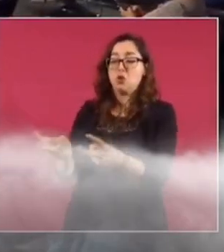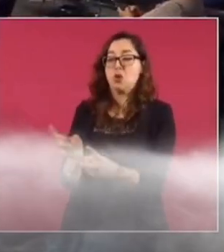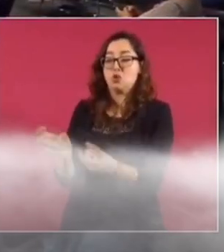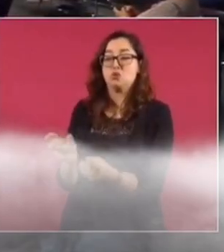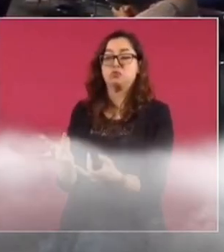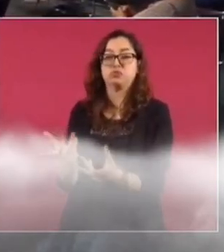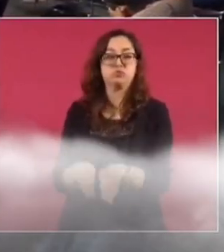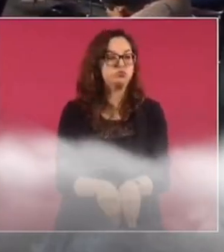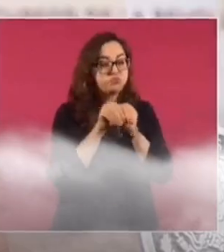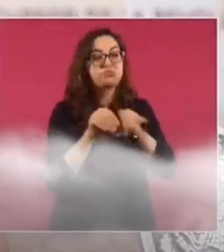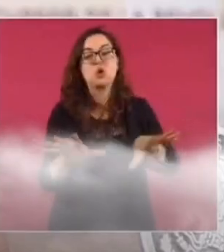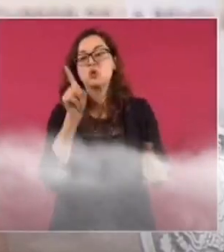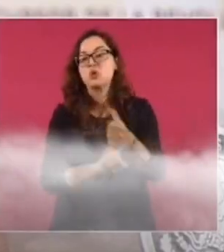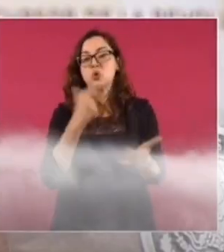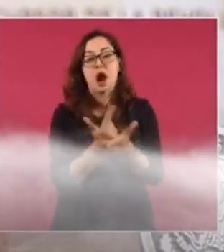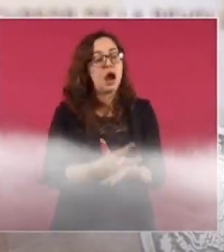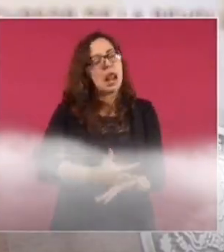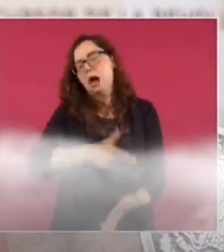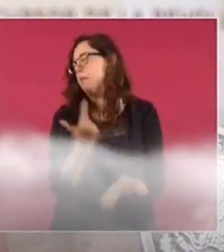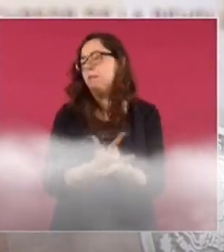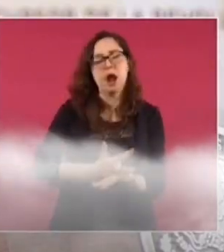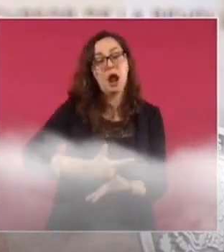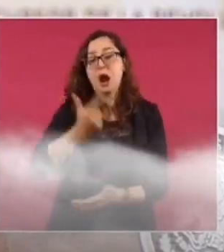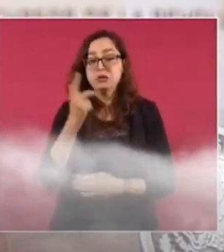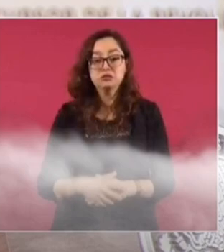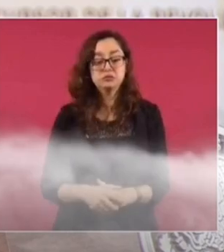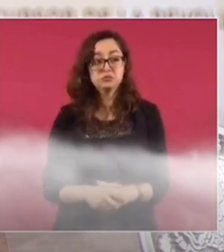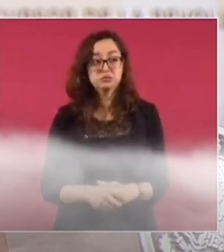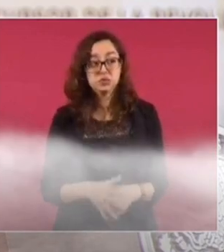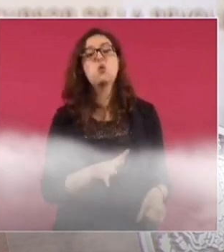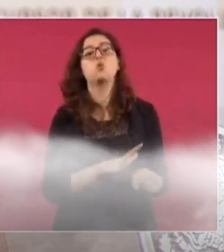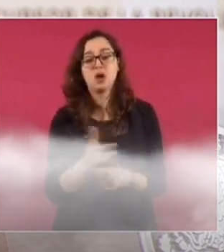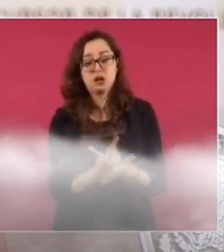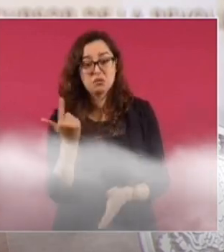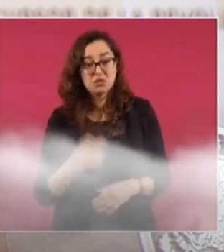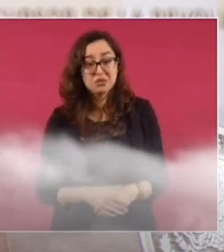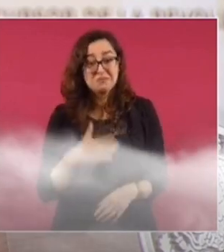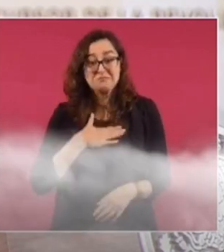gravísimas, pues lo único grave son mis enfermedades.